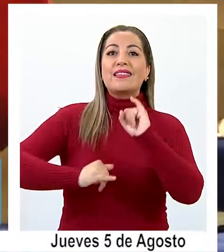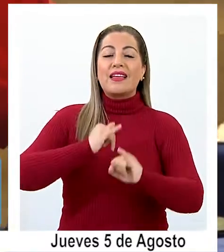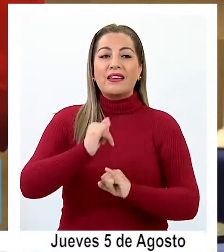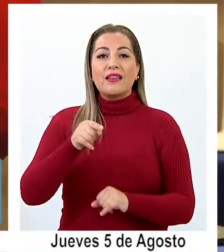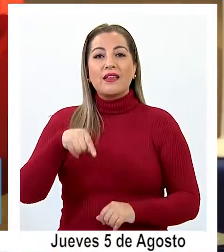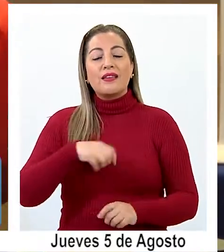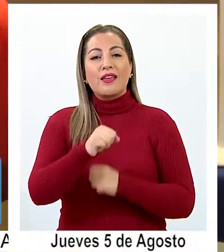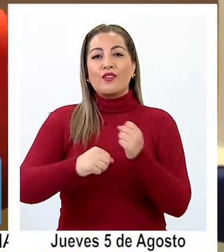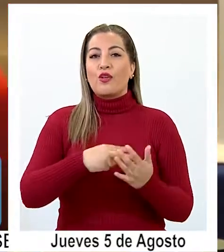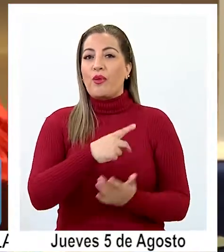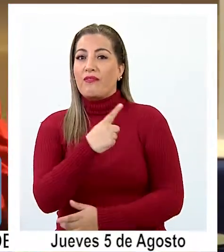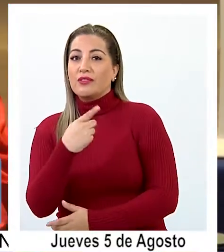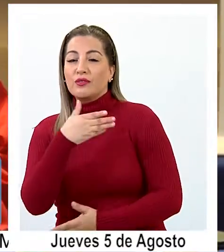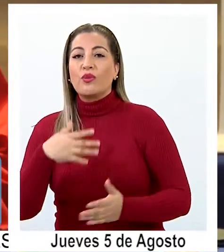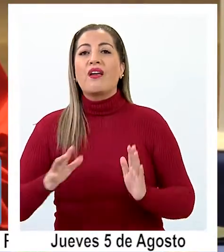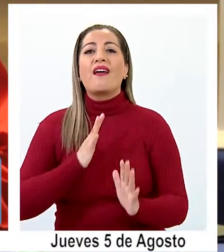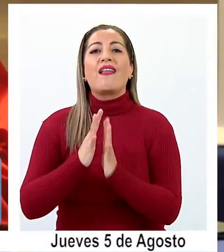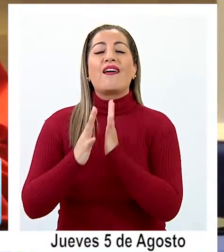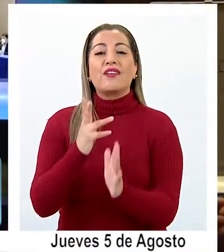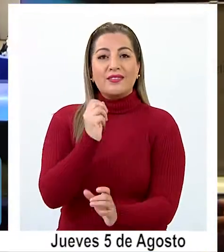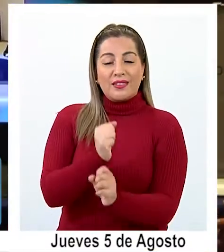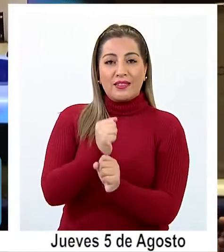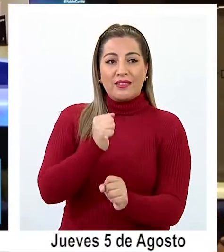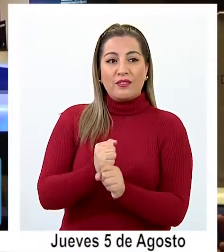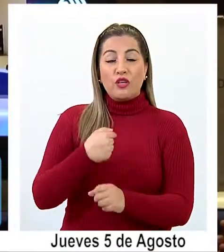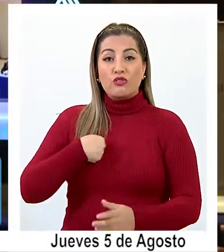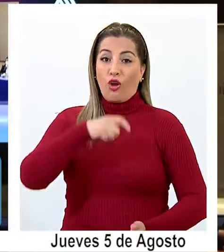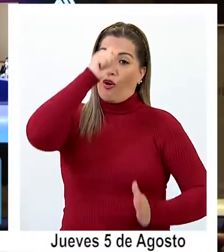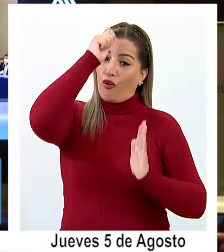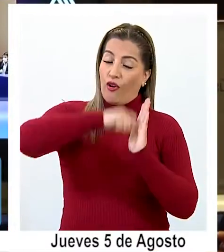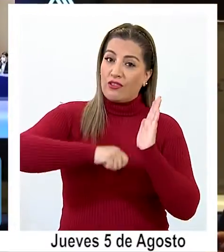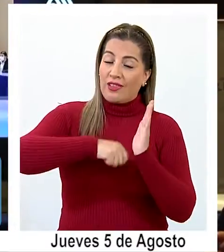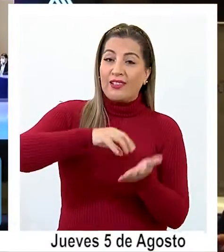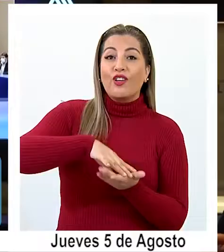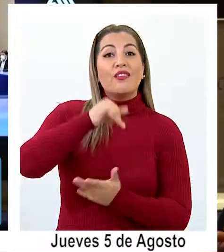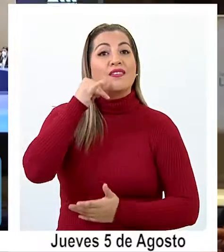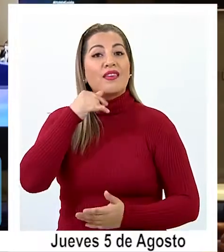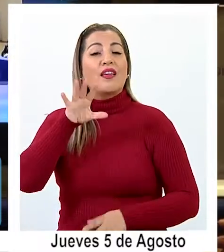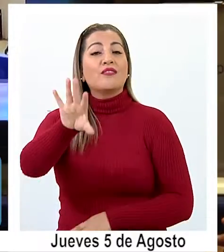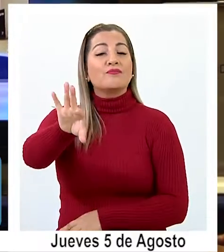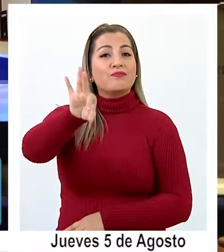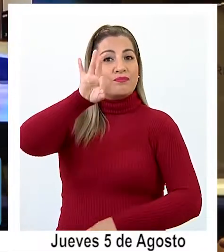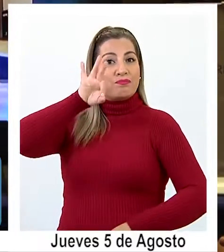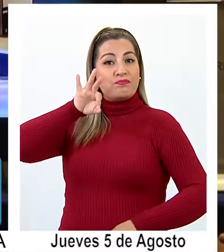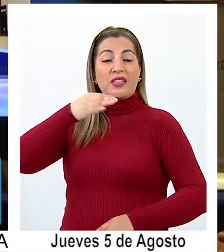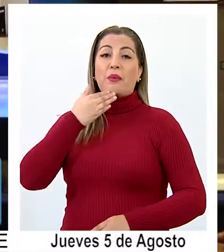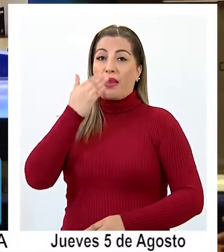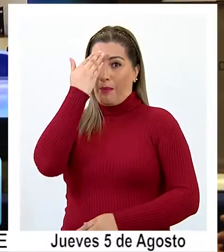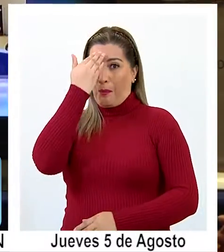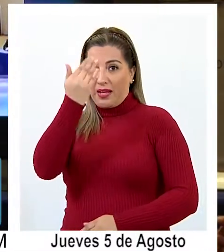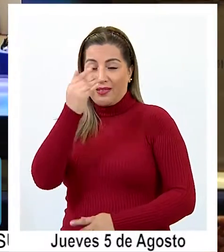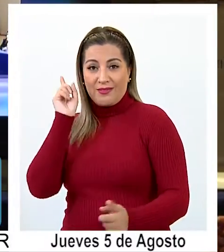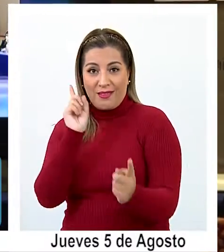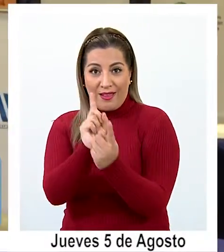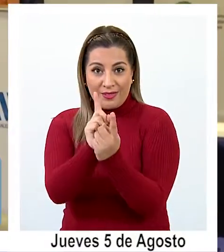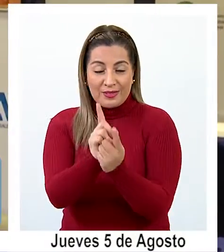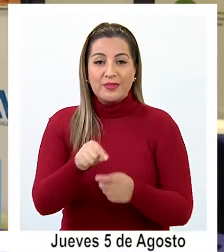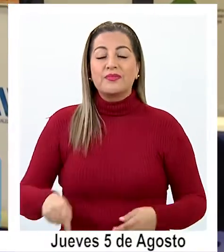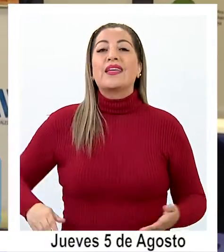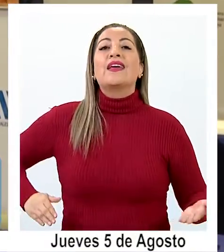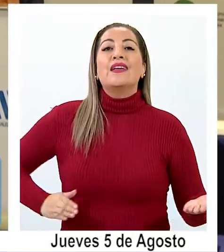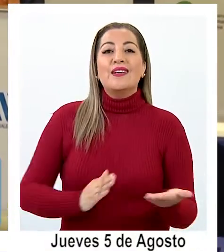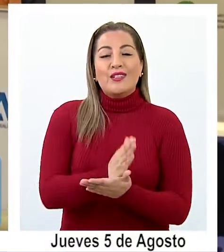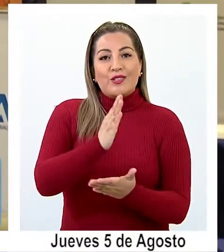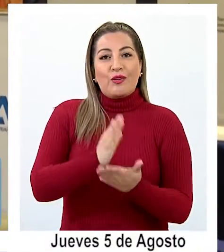aunque este 2021 la Feria Laboral Yo Contrato Local tendrá opciones presenciales. En el